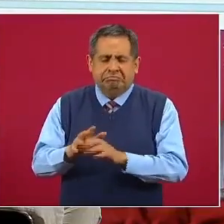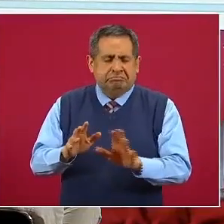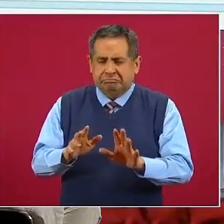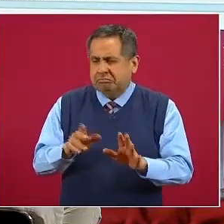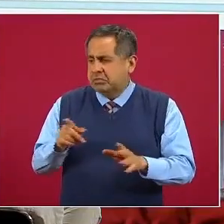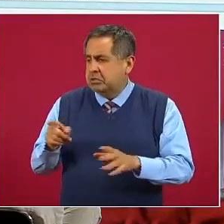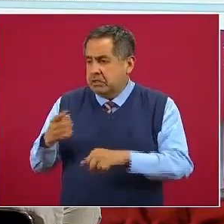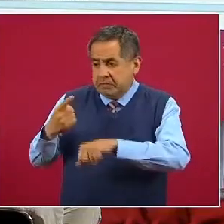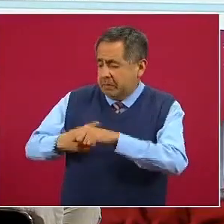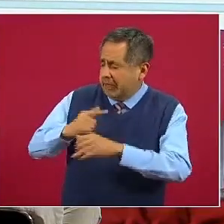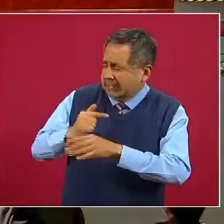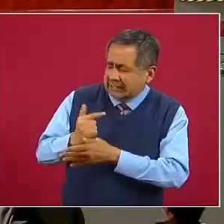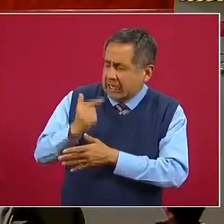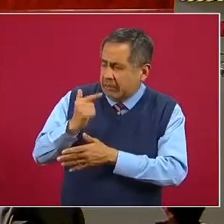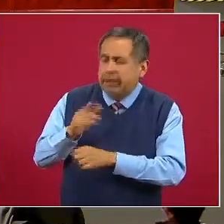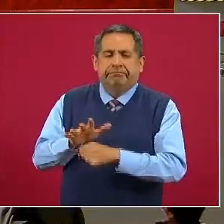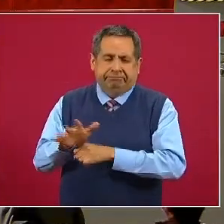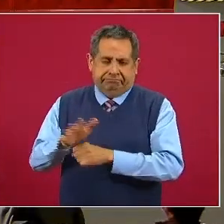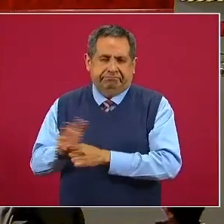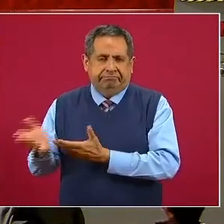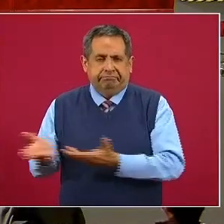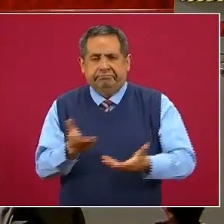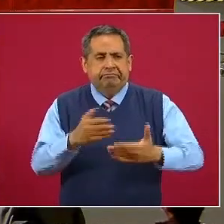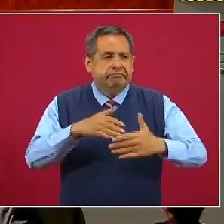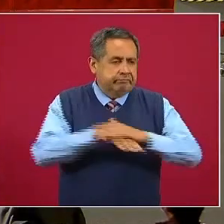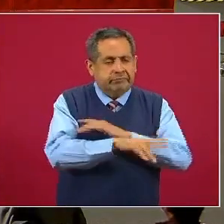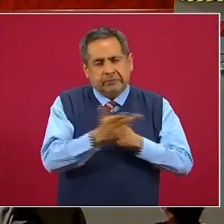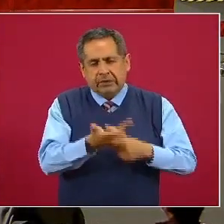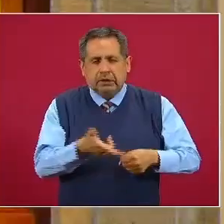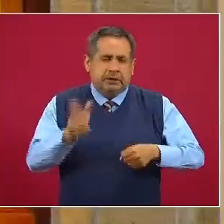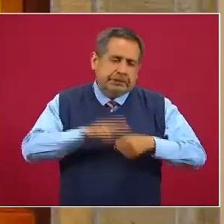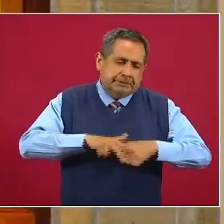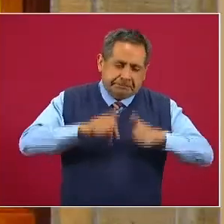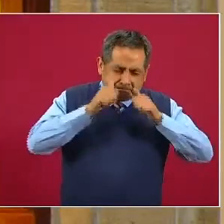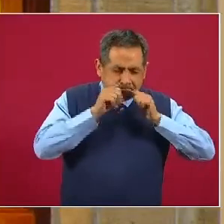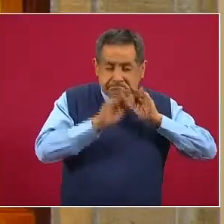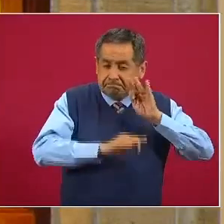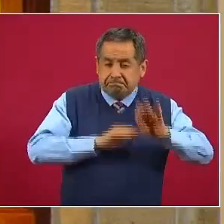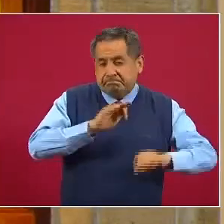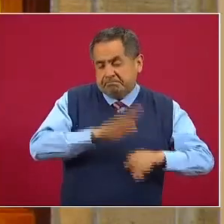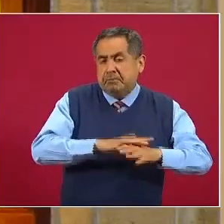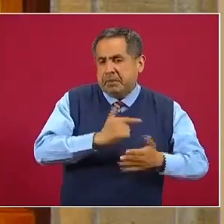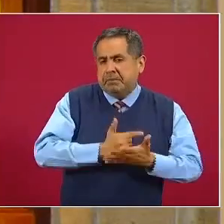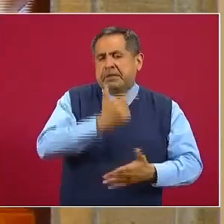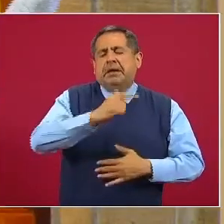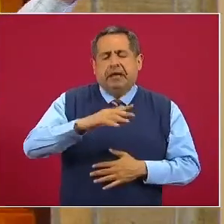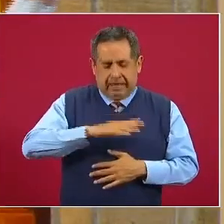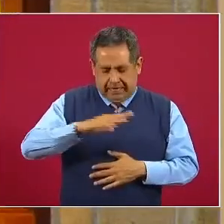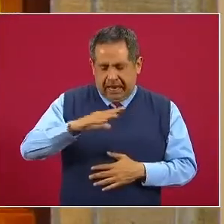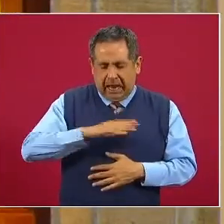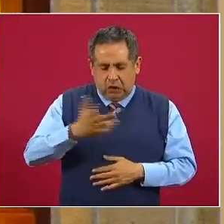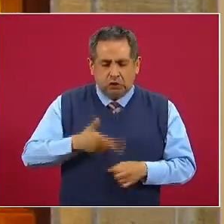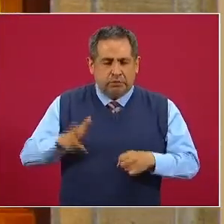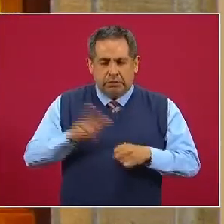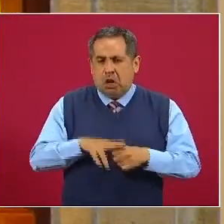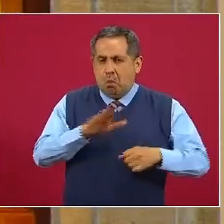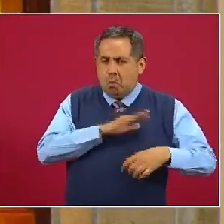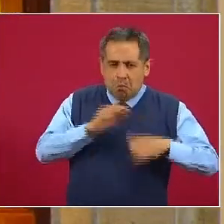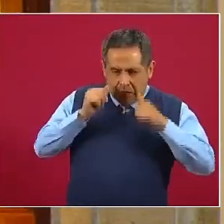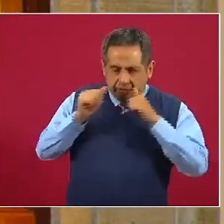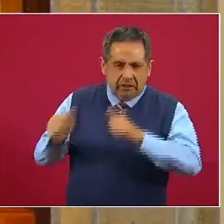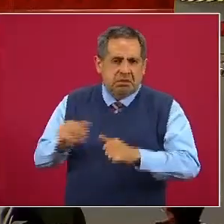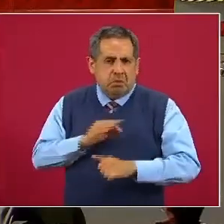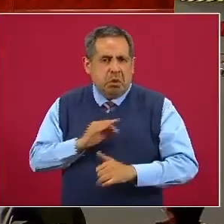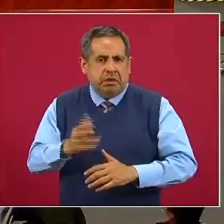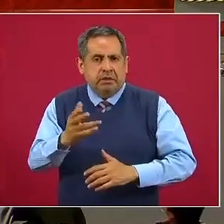de las entidades para responder ante un posible incremento de pacientes graves que requieran este tipo de servicios.